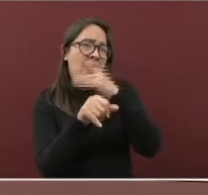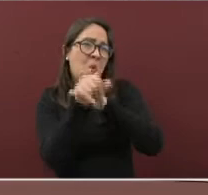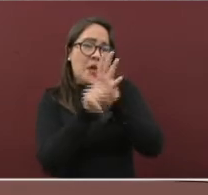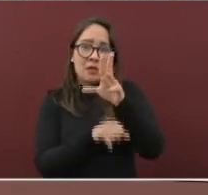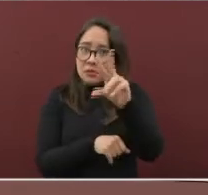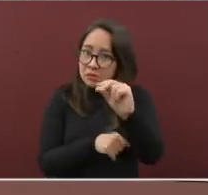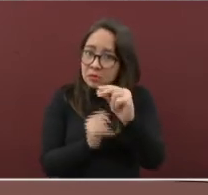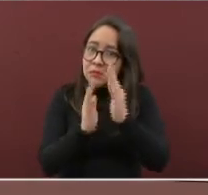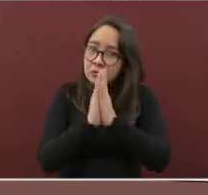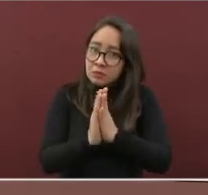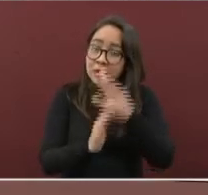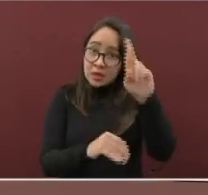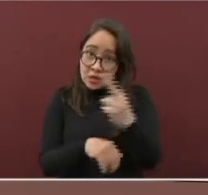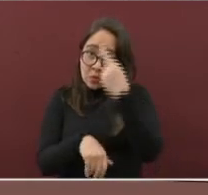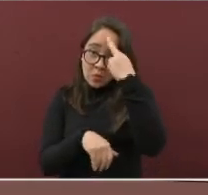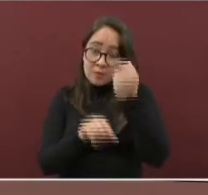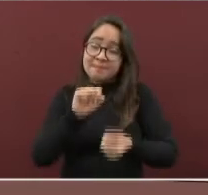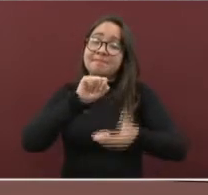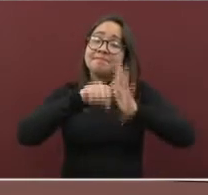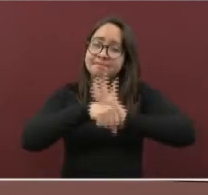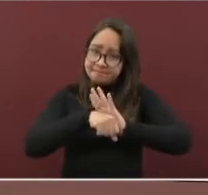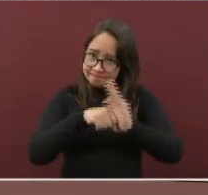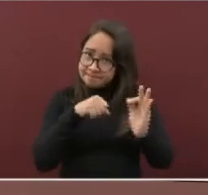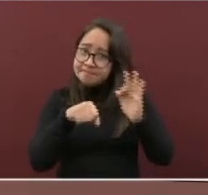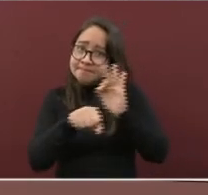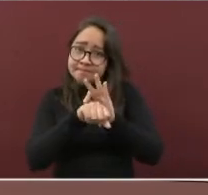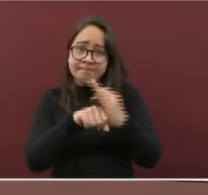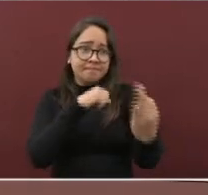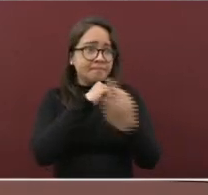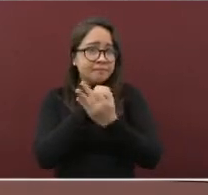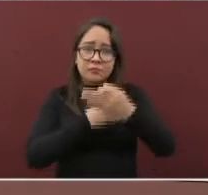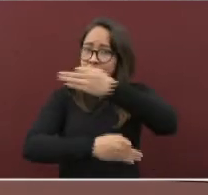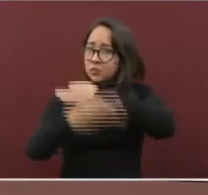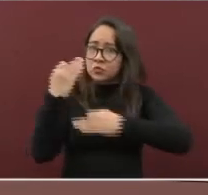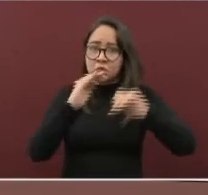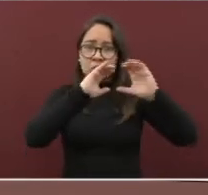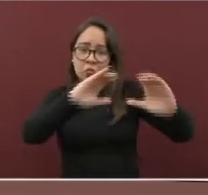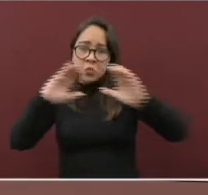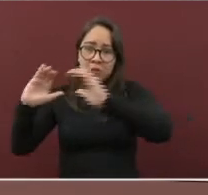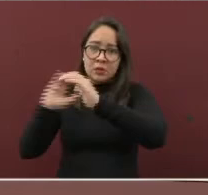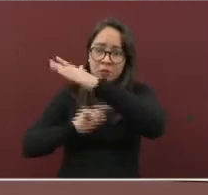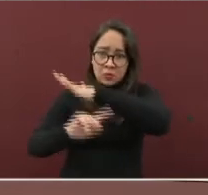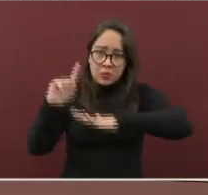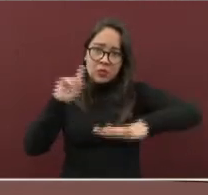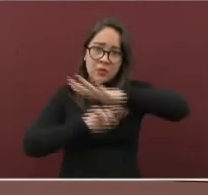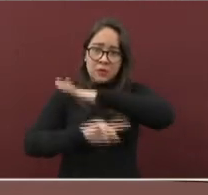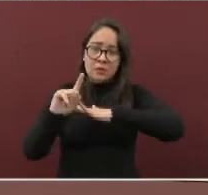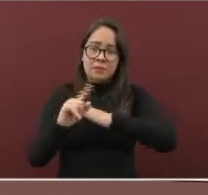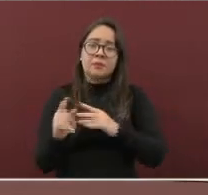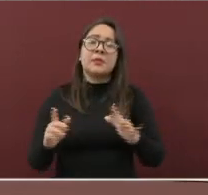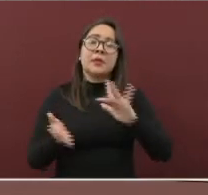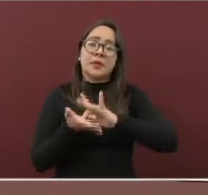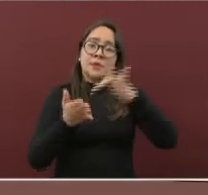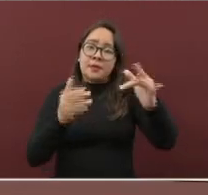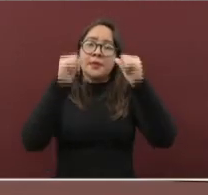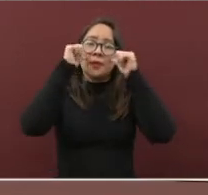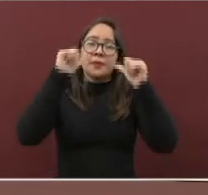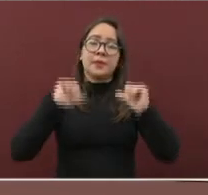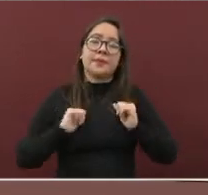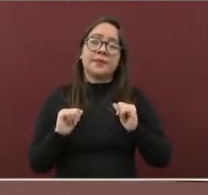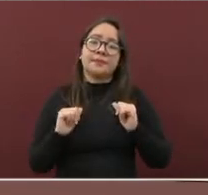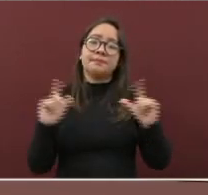la guardia contra COVID-19. Protéjase y proteja a quienes les rodean. Gracias por su atención.